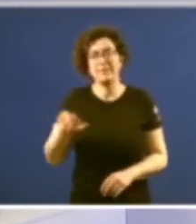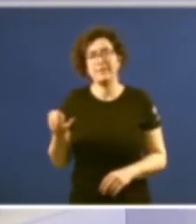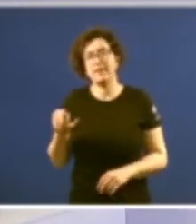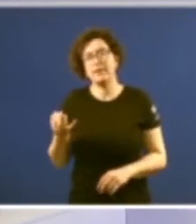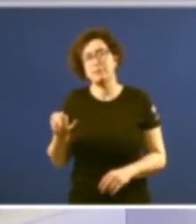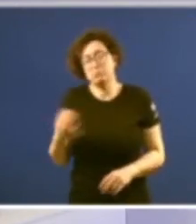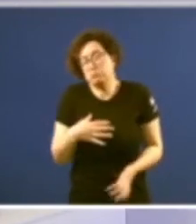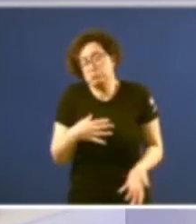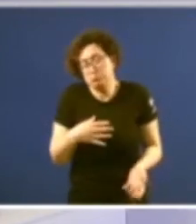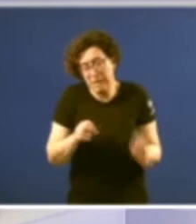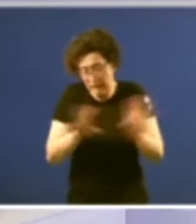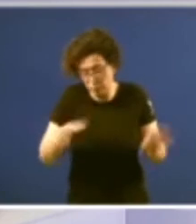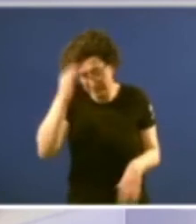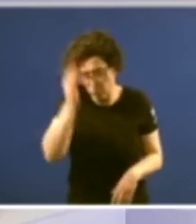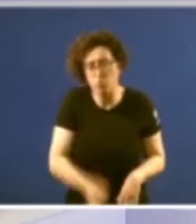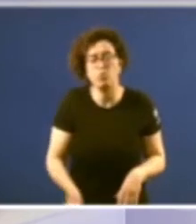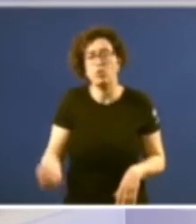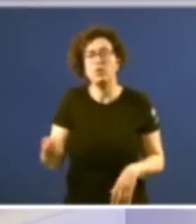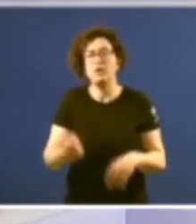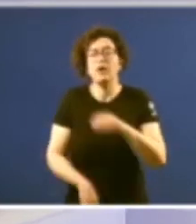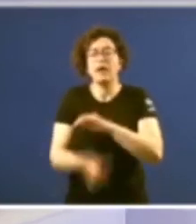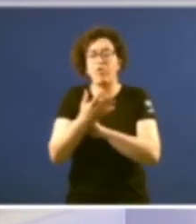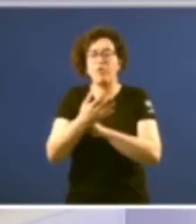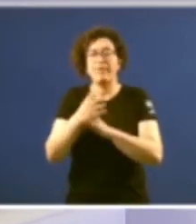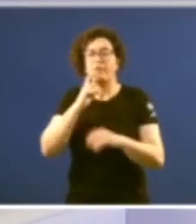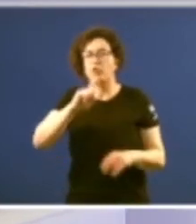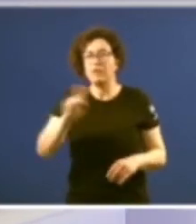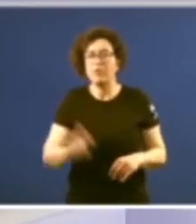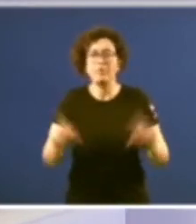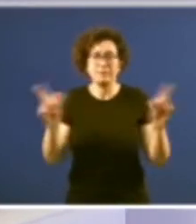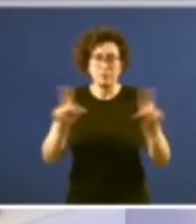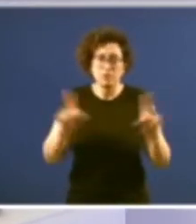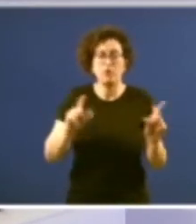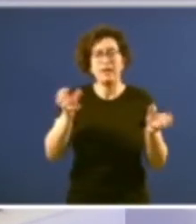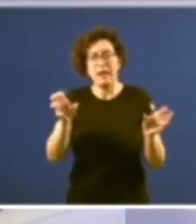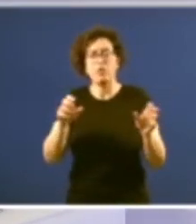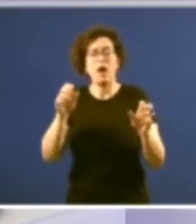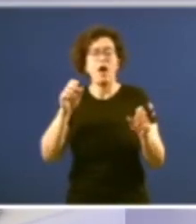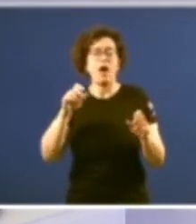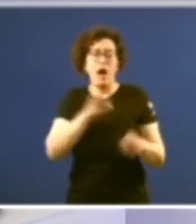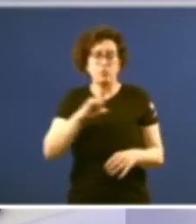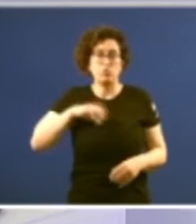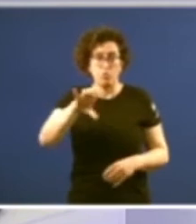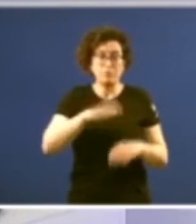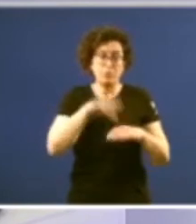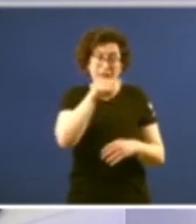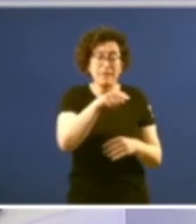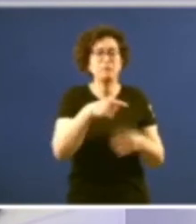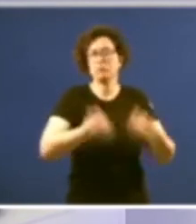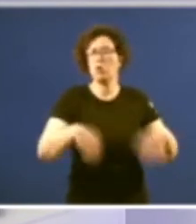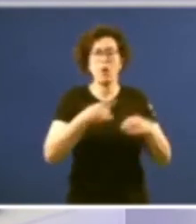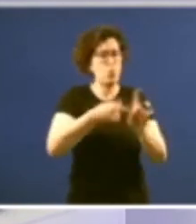quizá non con toda a seguridade determinante a fundación da televisión e da radio autonómicas dúas canles nas que se normalizou o uso do galego